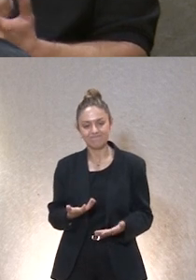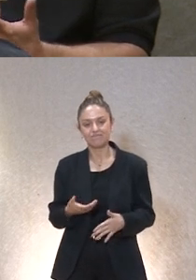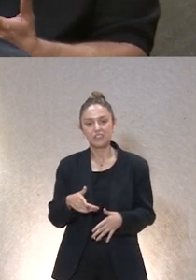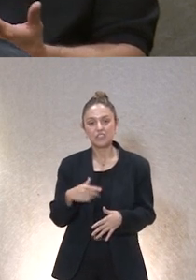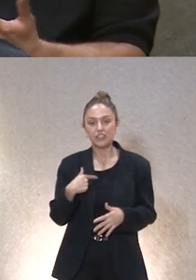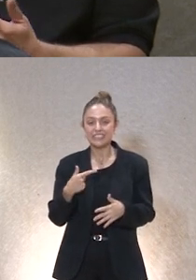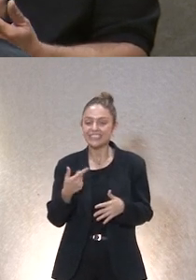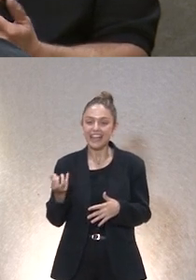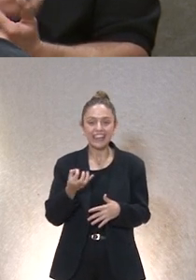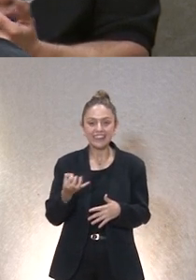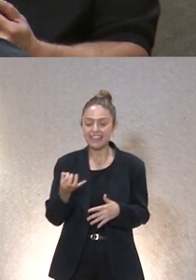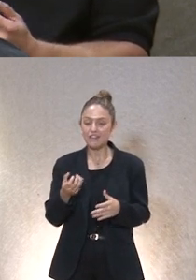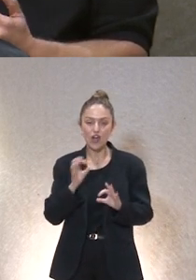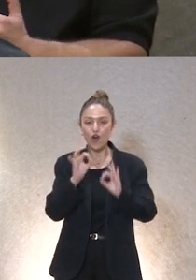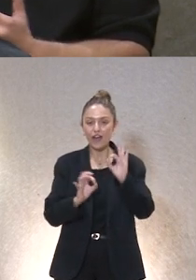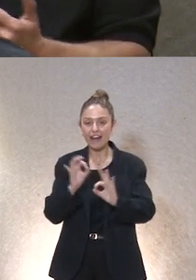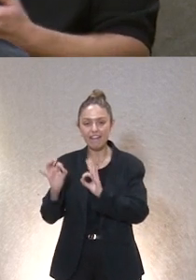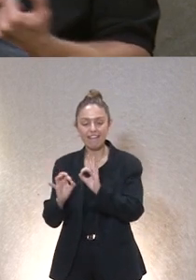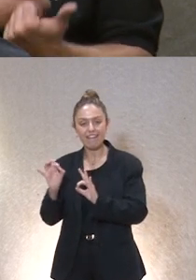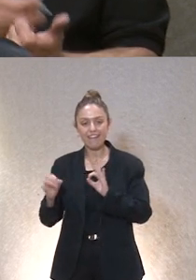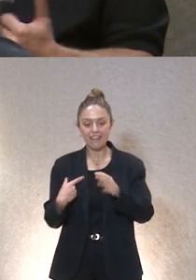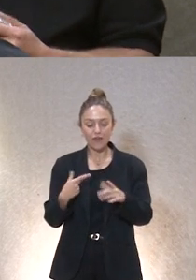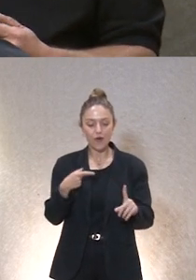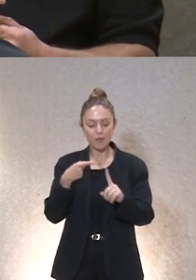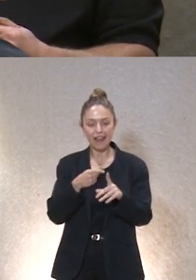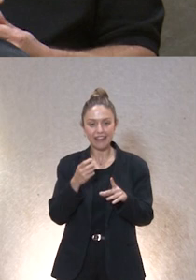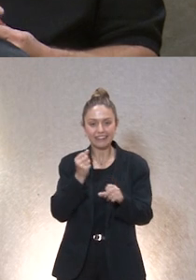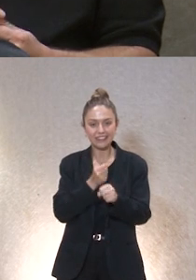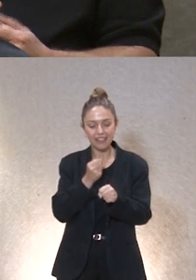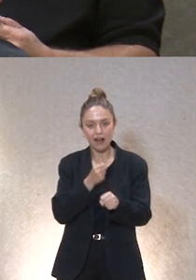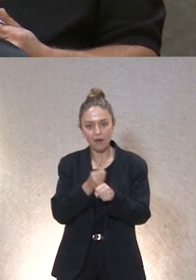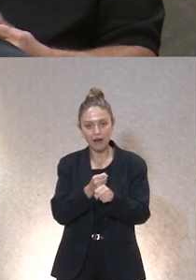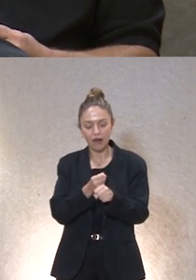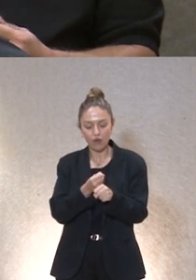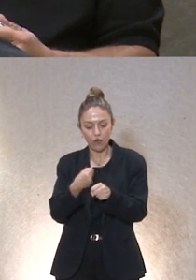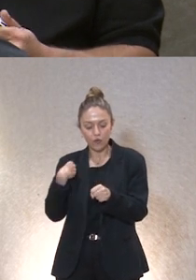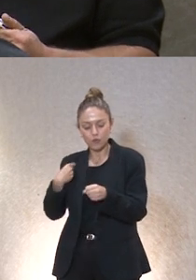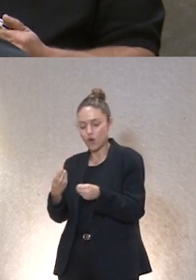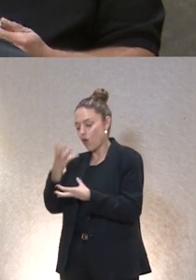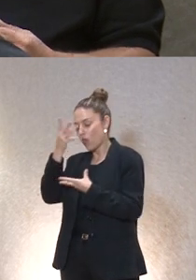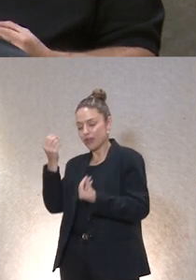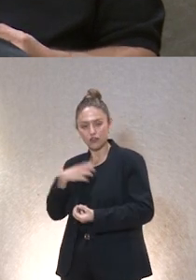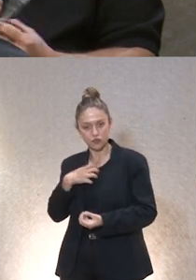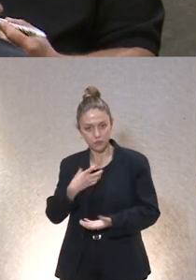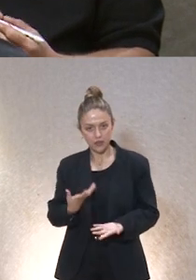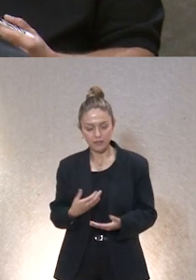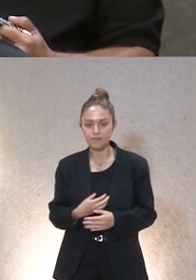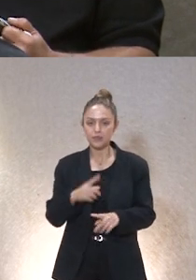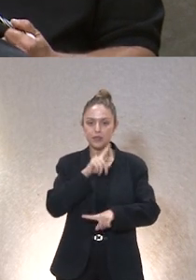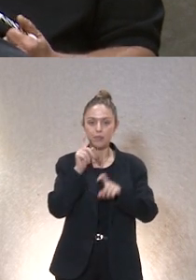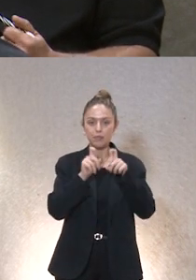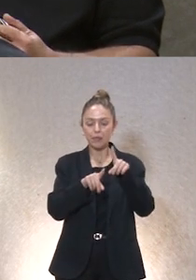tenemos que implementar en las organizaciones para que este trabajo no se quede ahí atrás muy bien la última pregunta ¿cuál